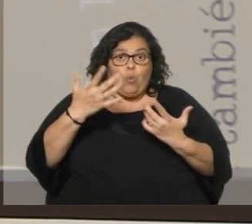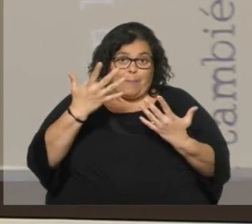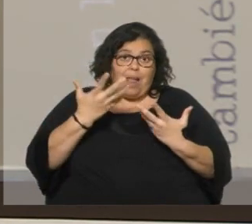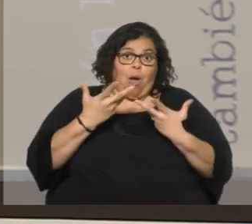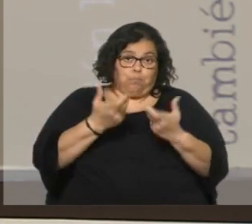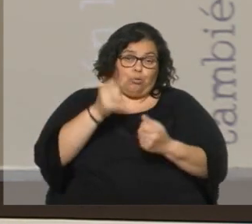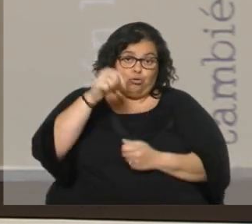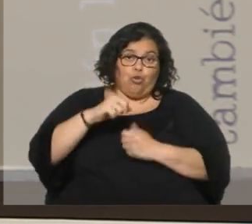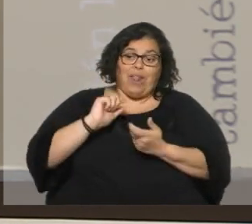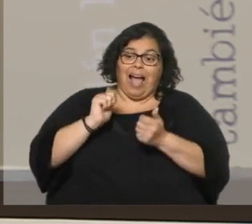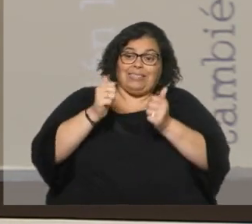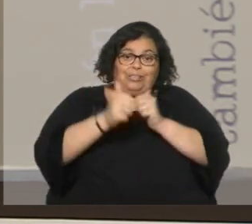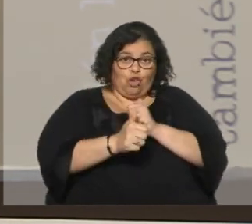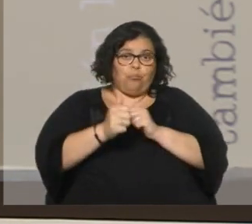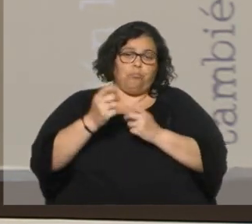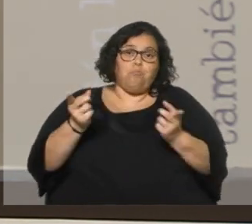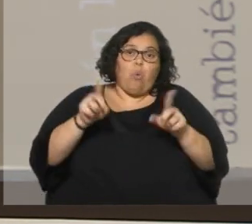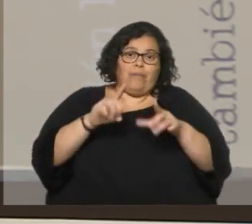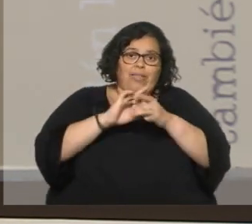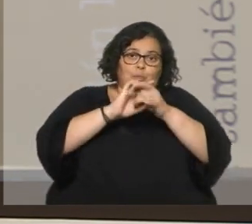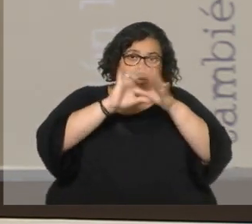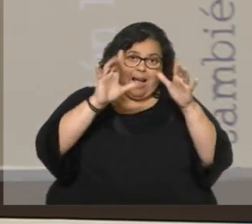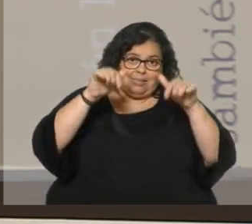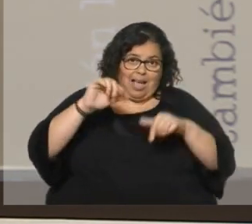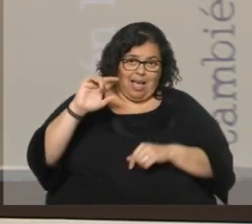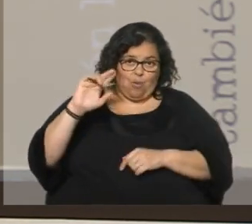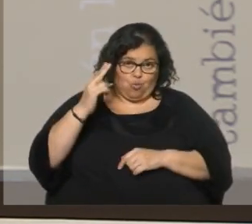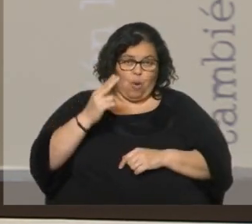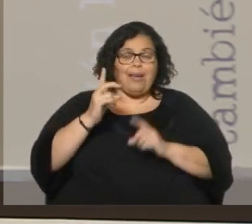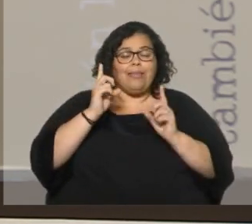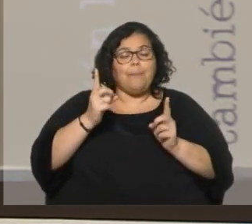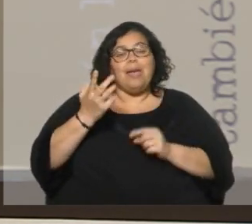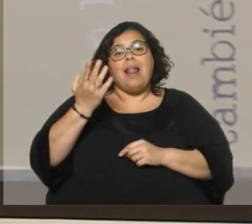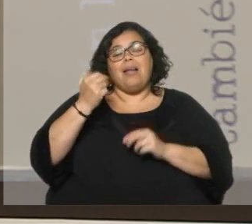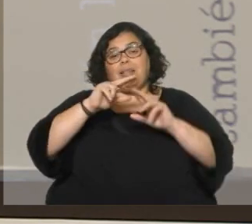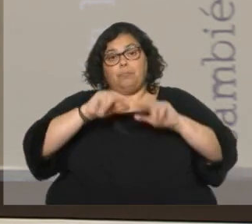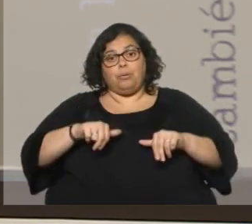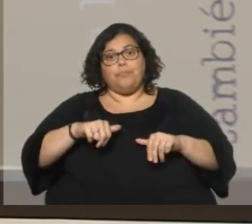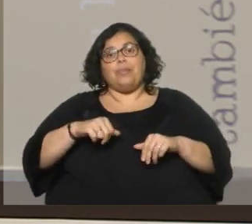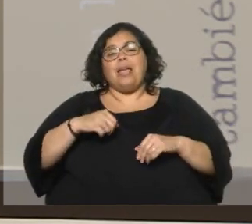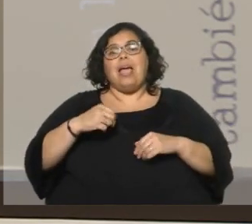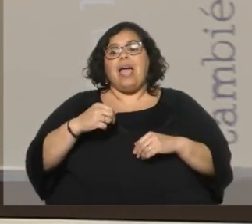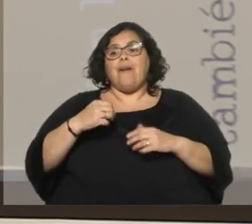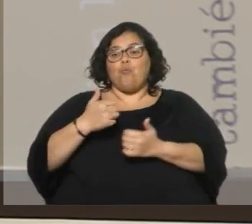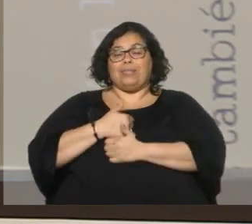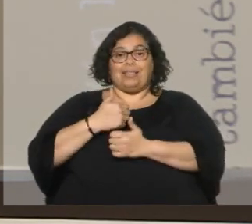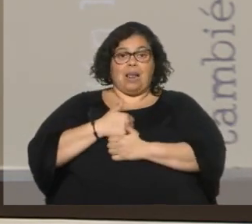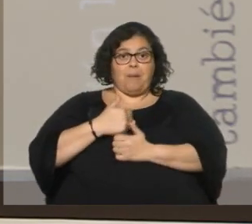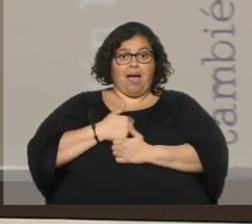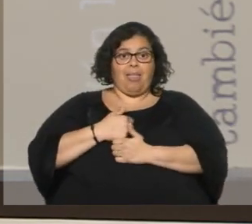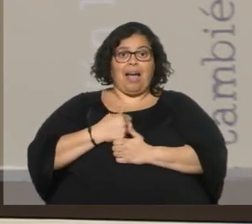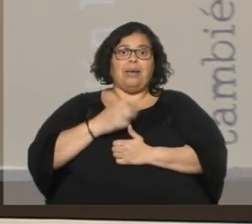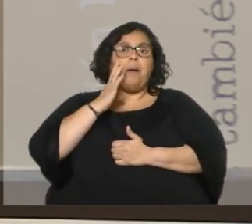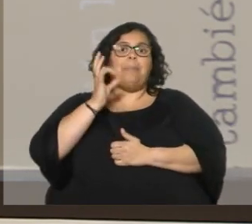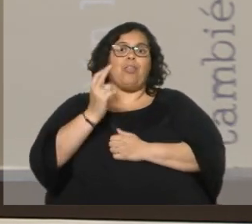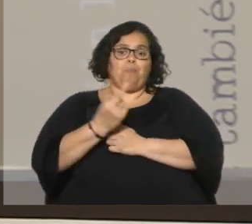promovió, mucha gente no se acuerda, la anulación de la autoamnistía que se habían hecho las Fuerzas Armadas. Claro, claro. Promovió